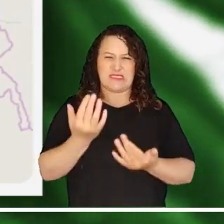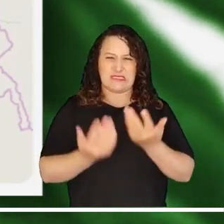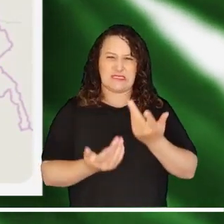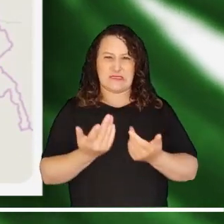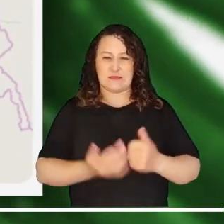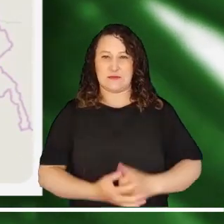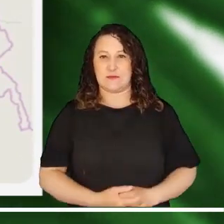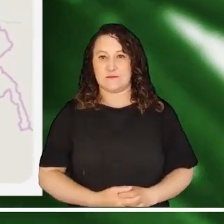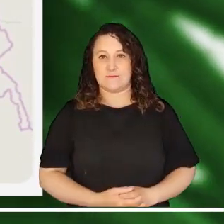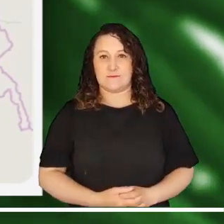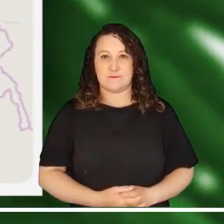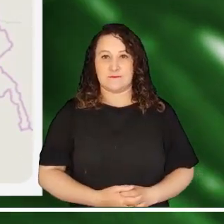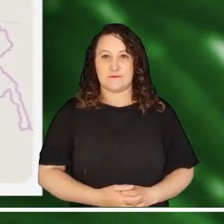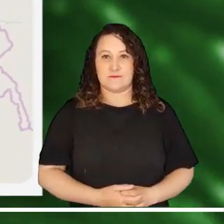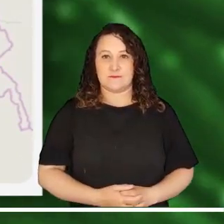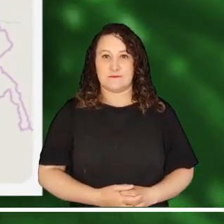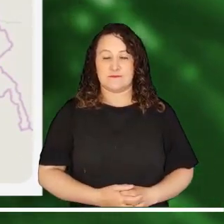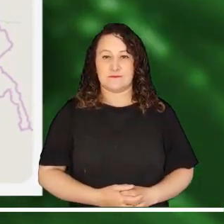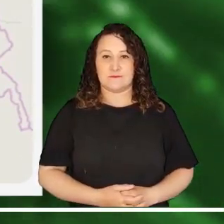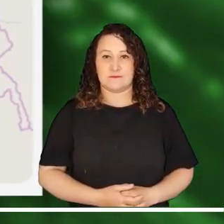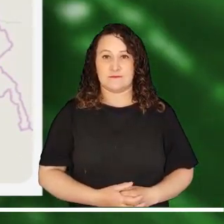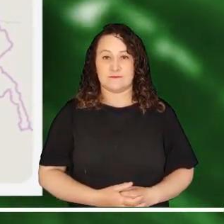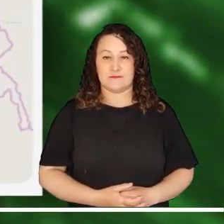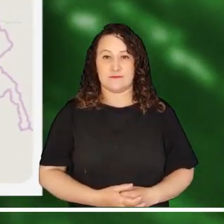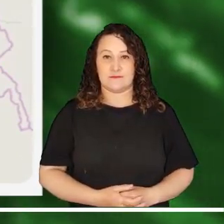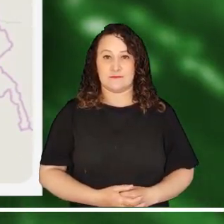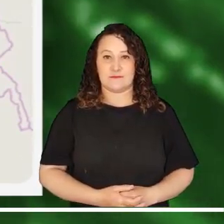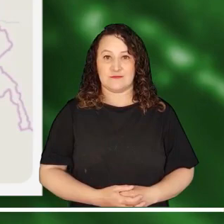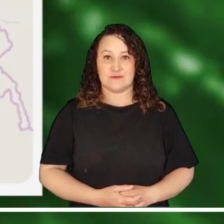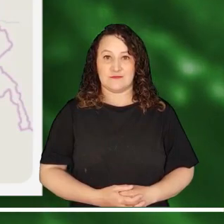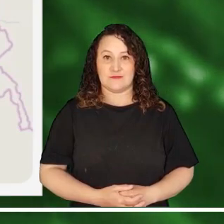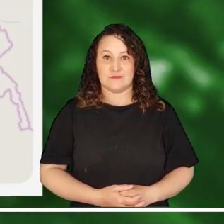alerta roja debido a la alta probabilidad de incendios.